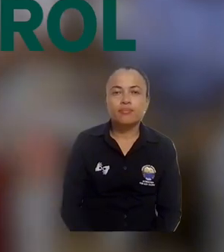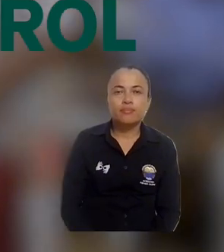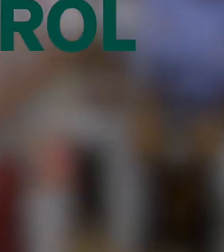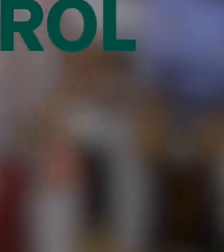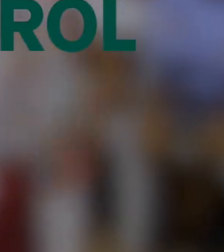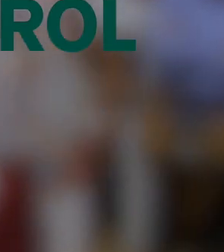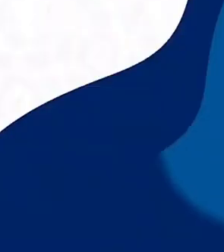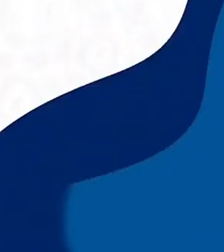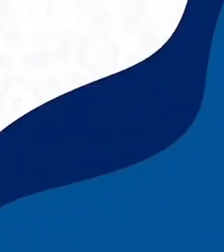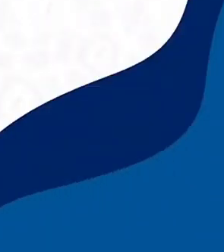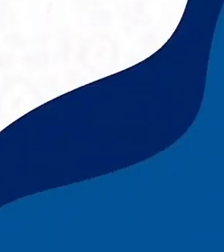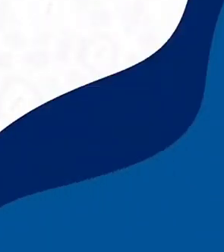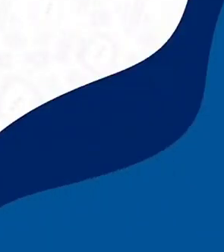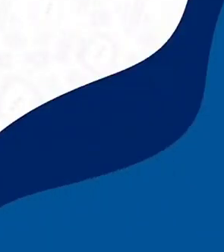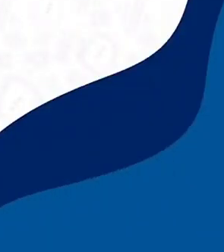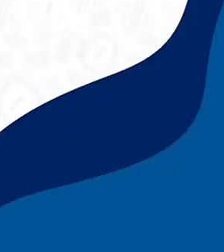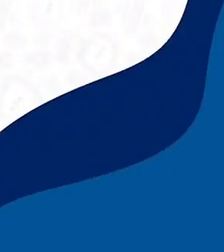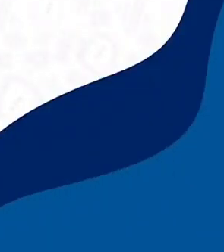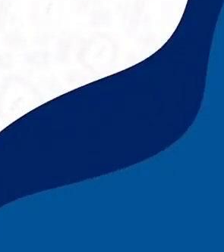filial de Ecopetrol.